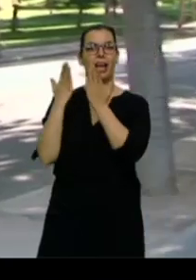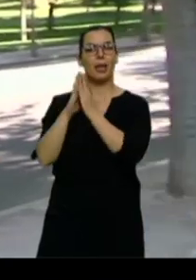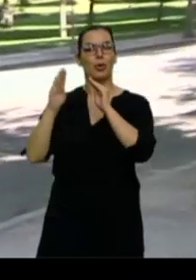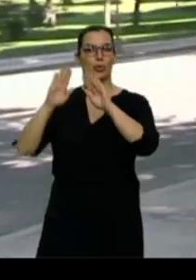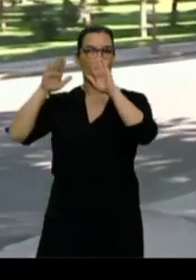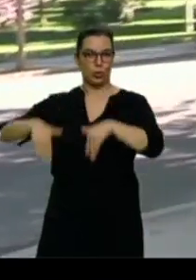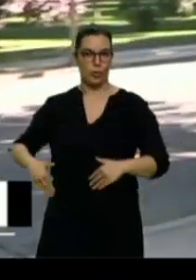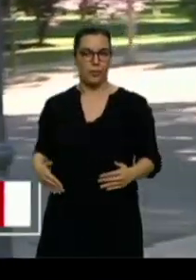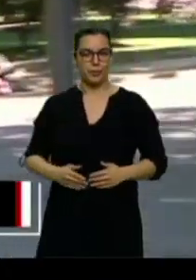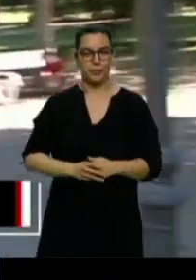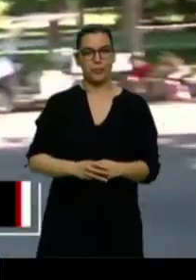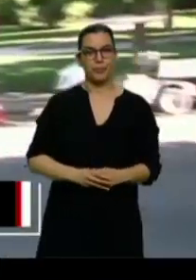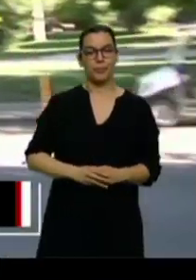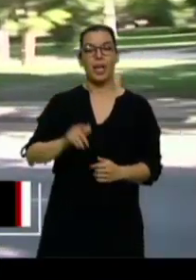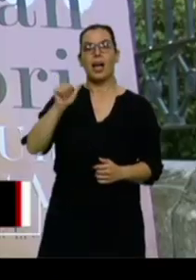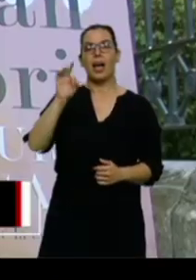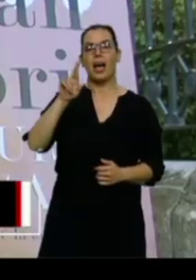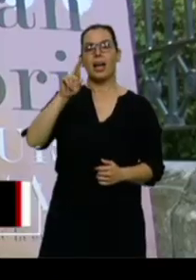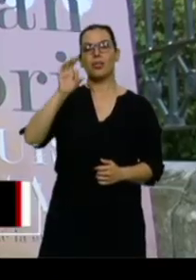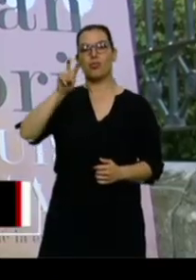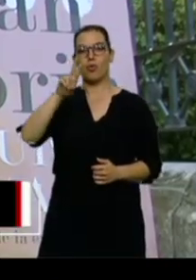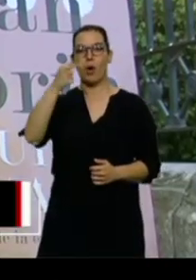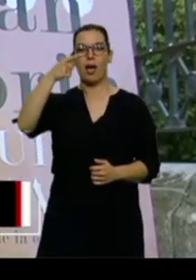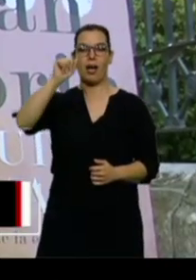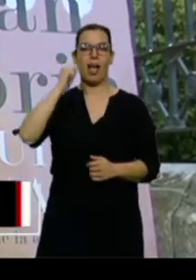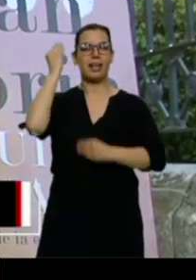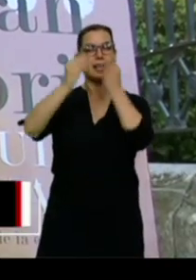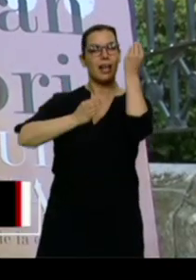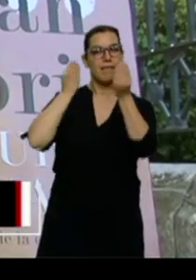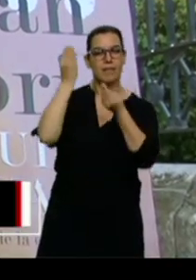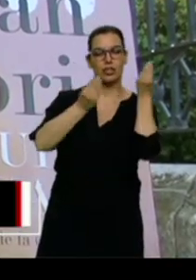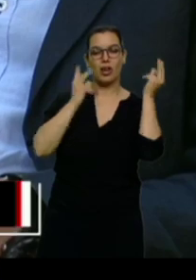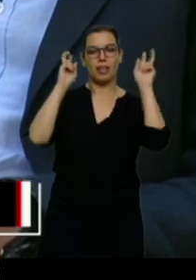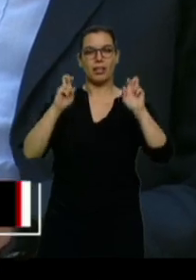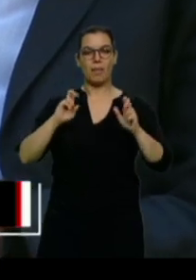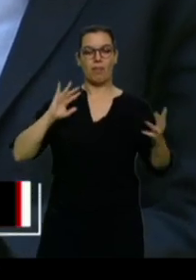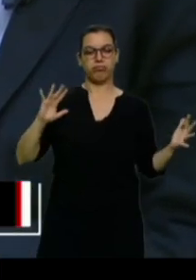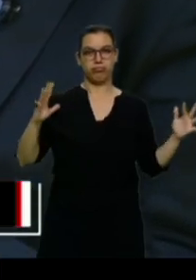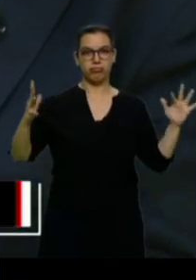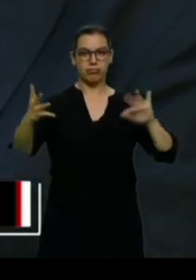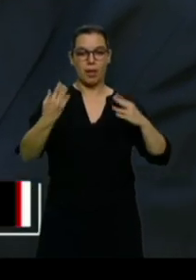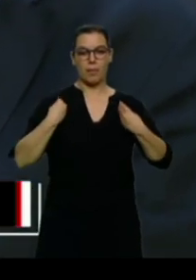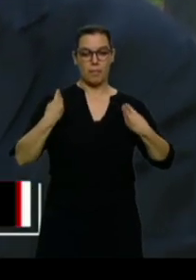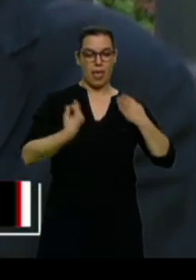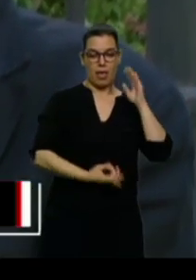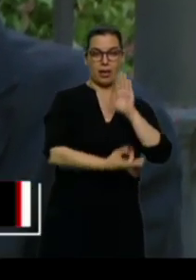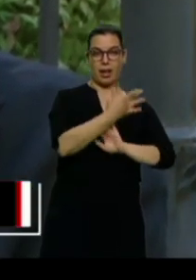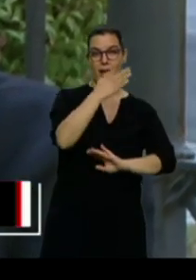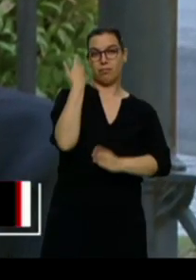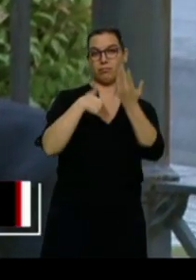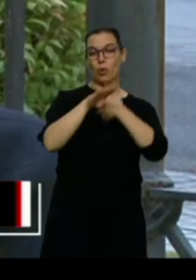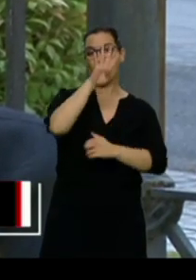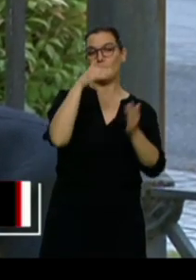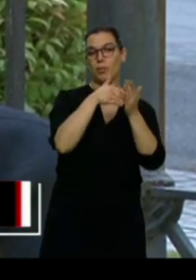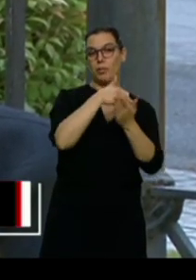Juan Luis Arzuaga reflexiona sobre la evolución de la vida desde sus orígenes hace unos 4.000 millones de años. La obra es